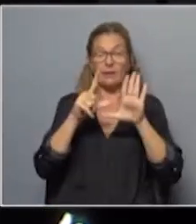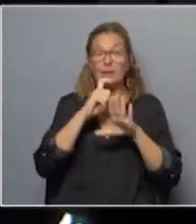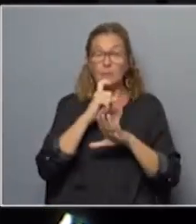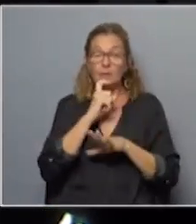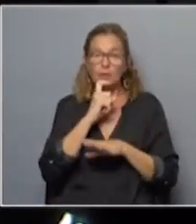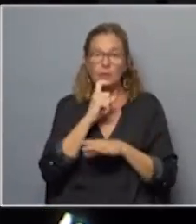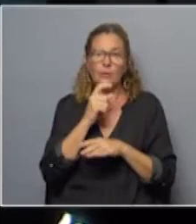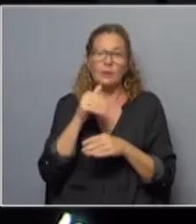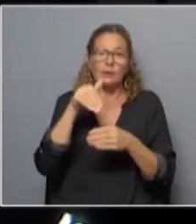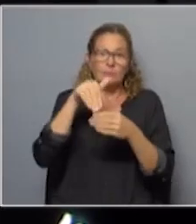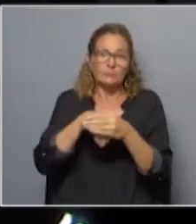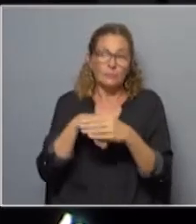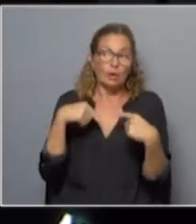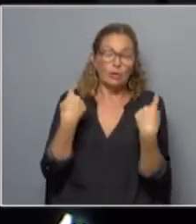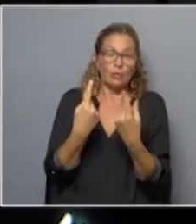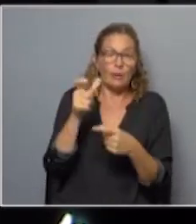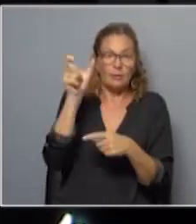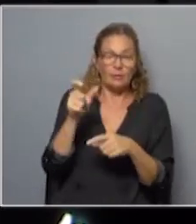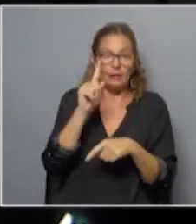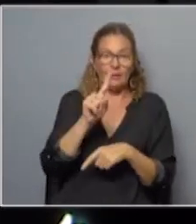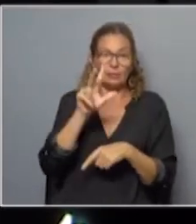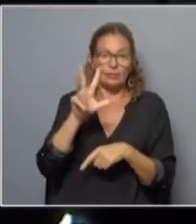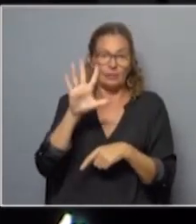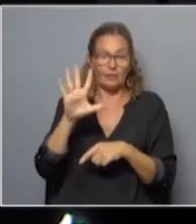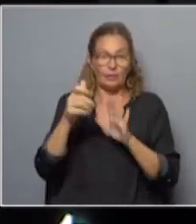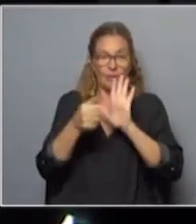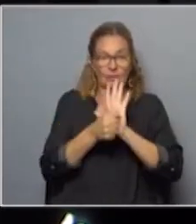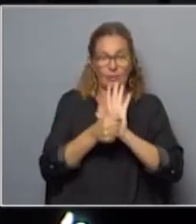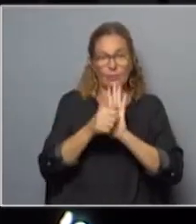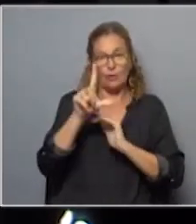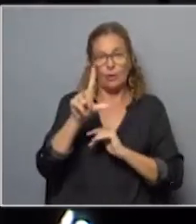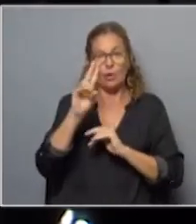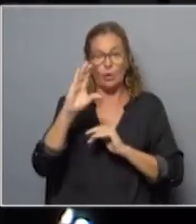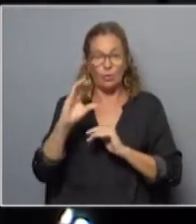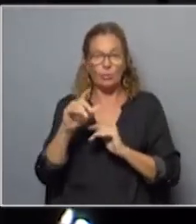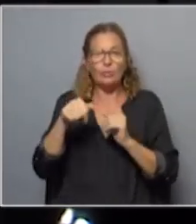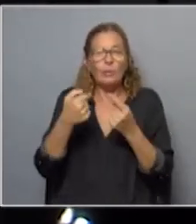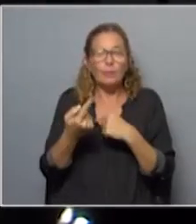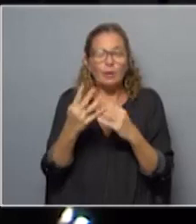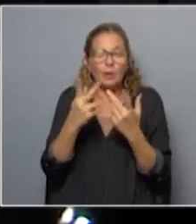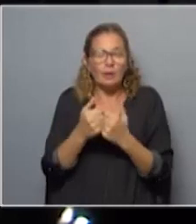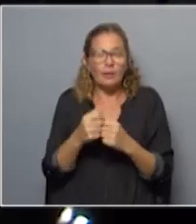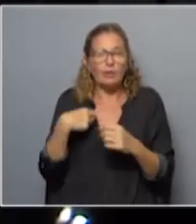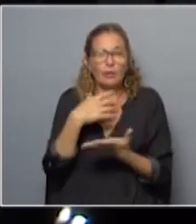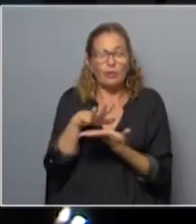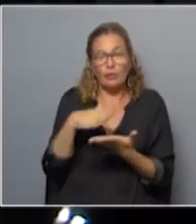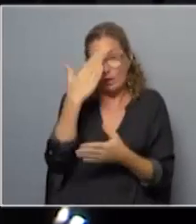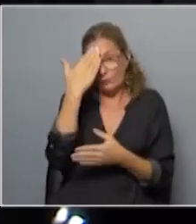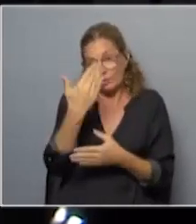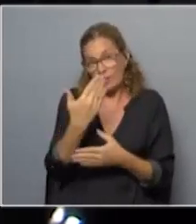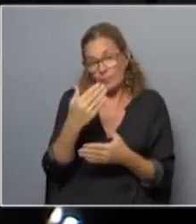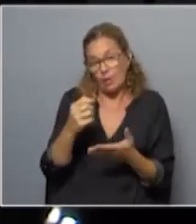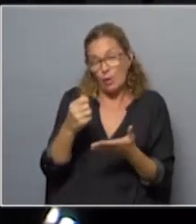pondrá a consideración de la ciudadanía 135 de sus artículos después de que organizaciones sociales y el Frente Amplio